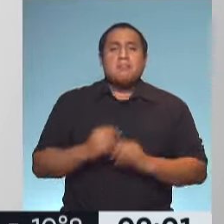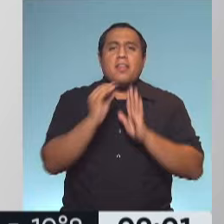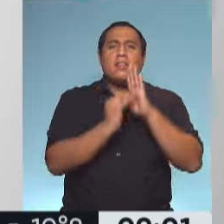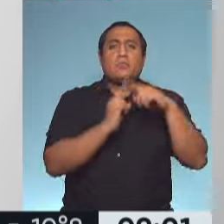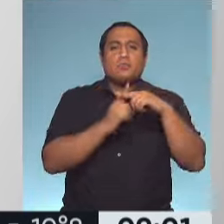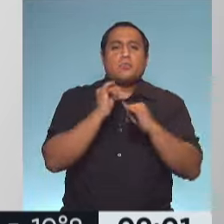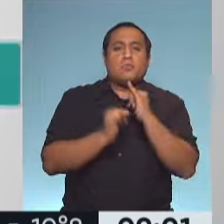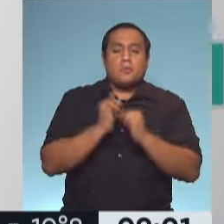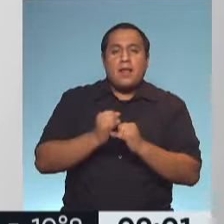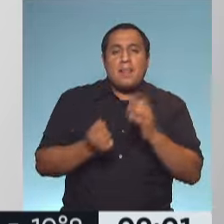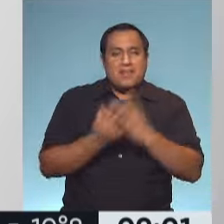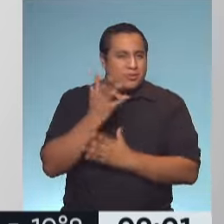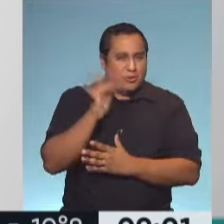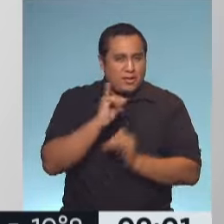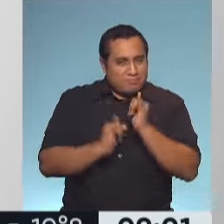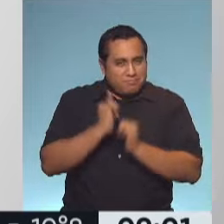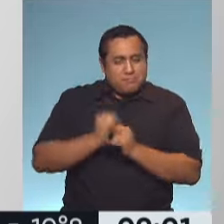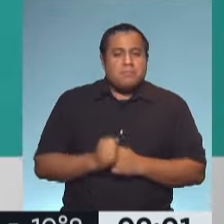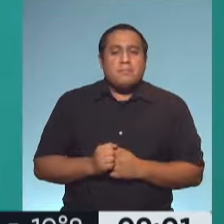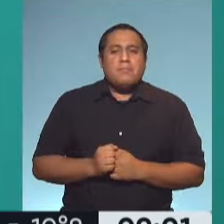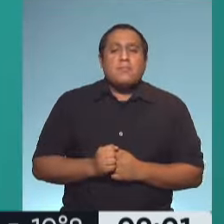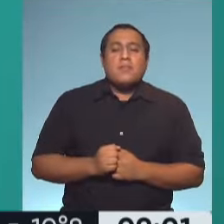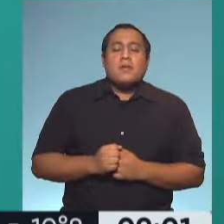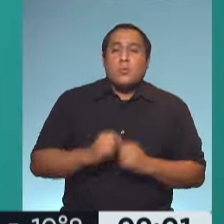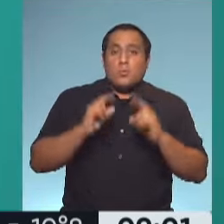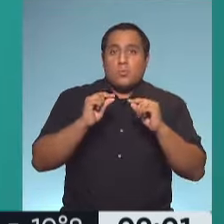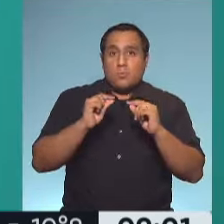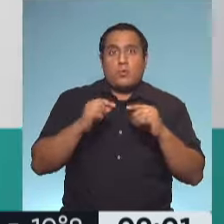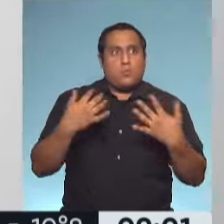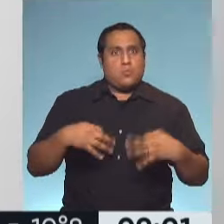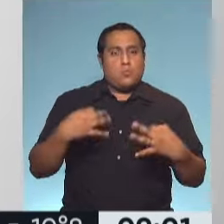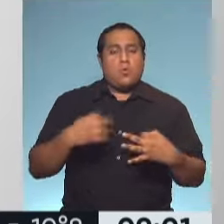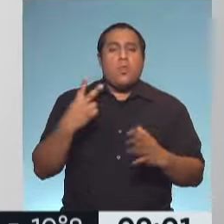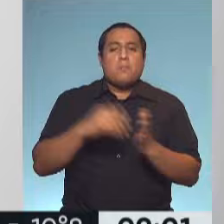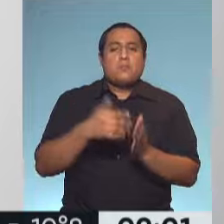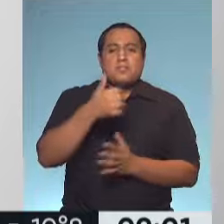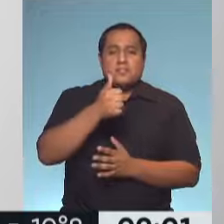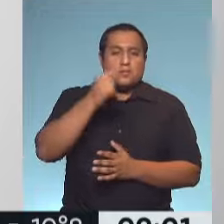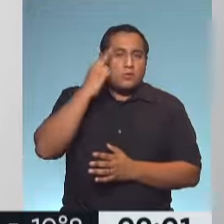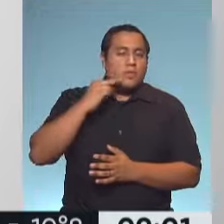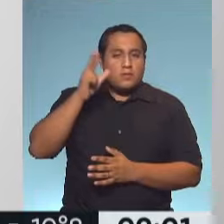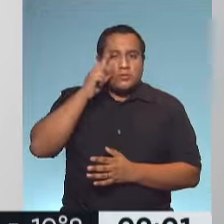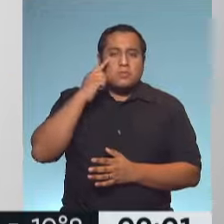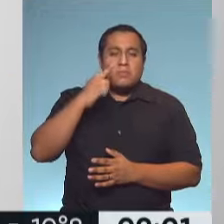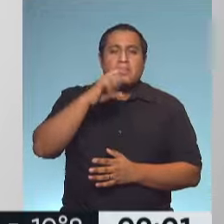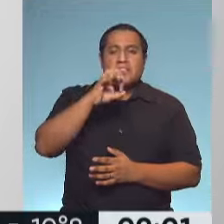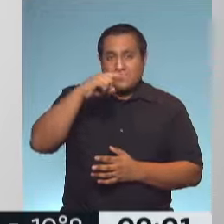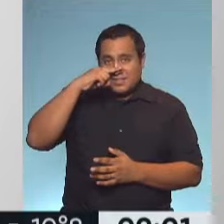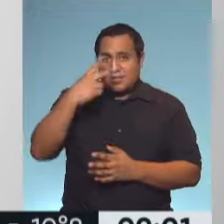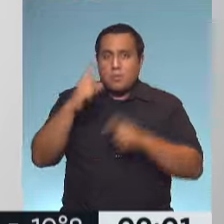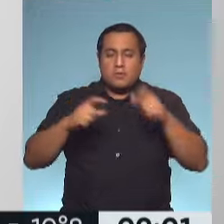dato positivo de cada mañana que habla justamente de un número esperanzador, 2.698.072 personas